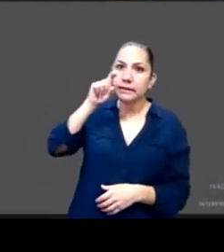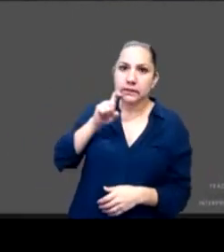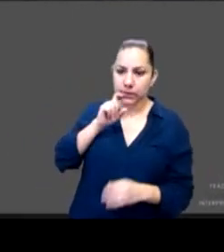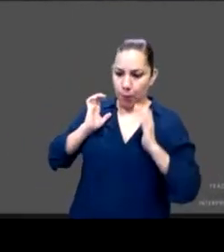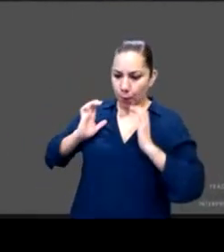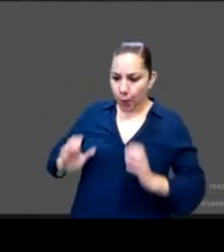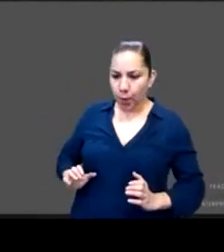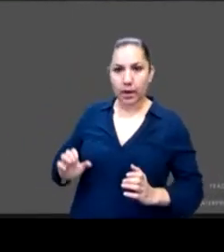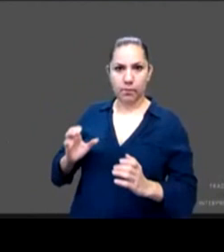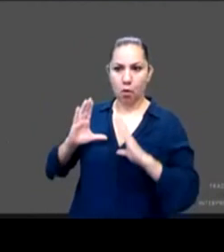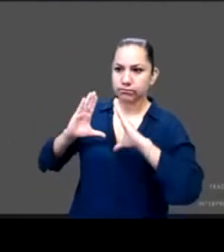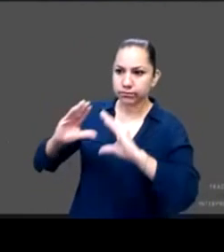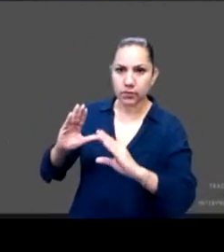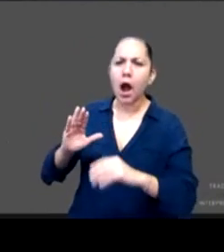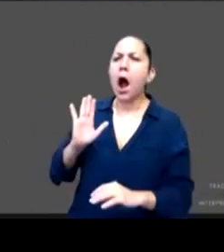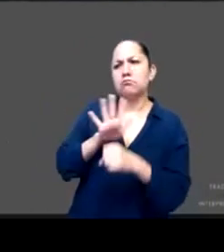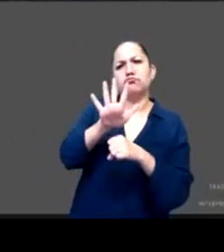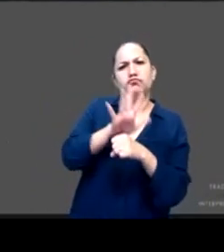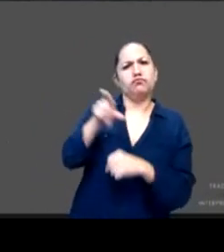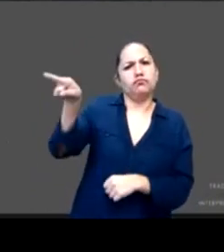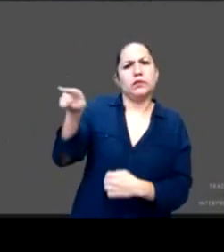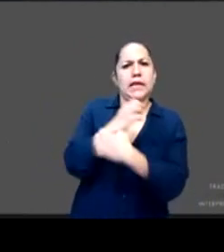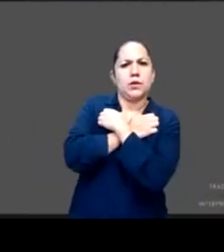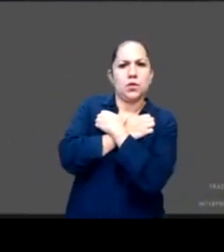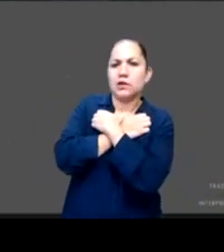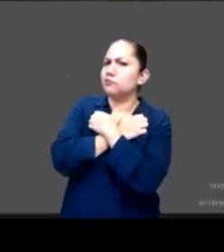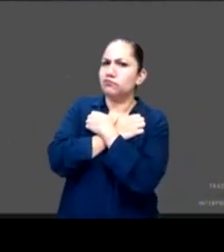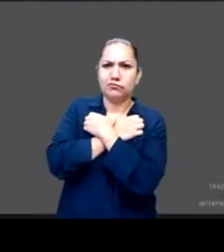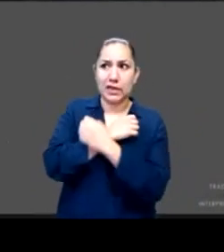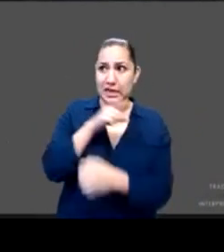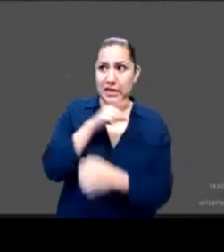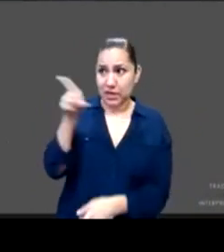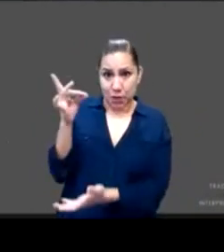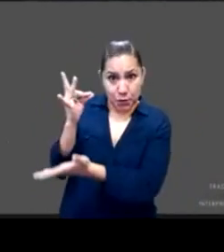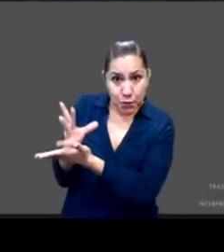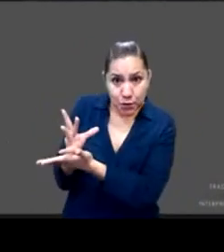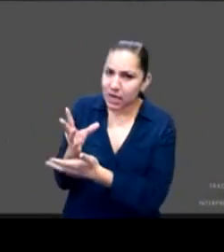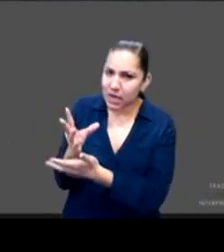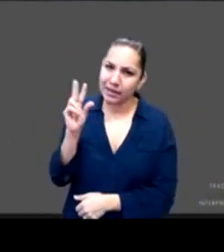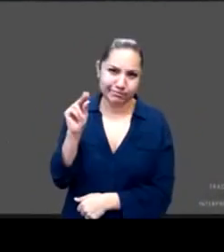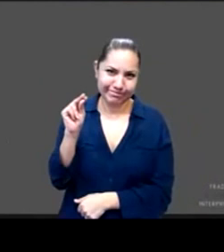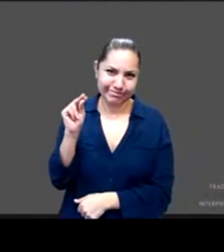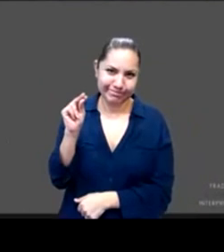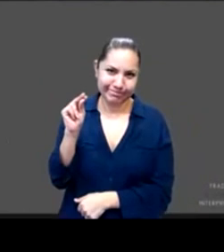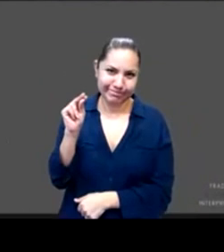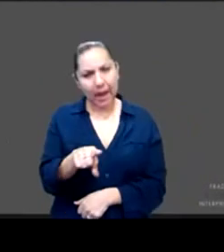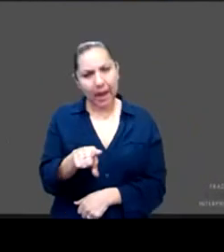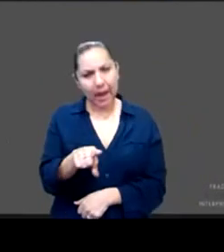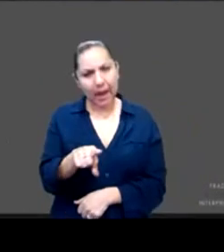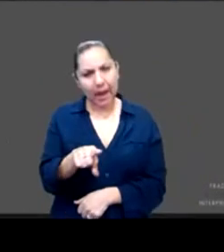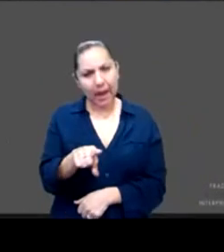no es el único donde se hace educación de la sexualidad. Este componente que es fundamental en la prevención del NAPEA,